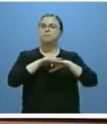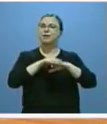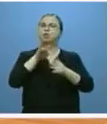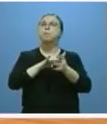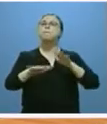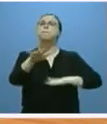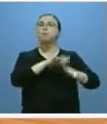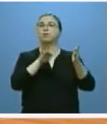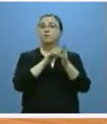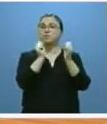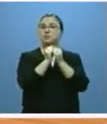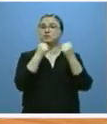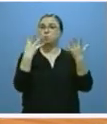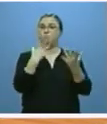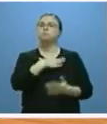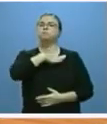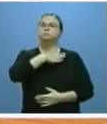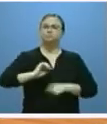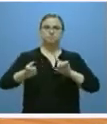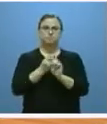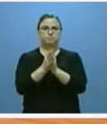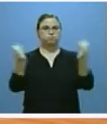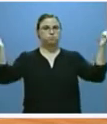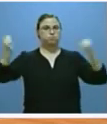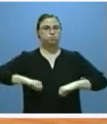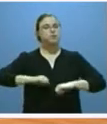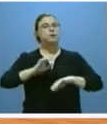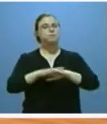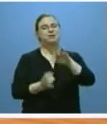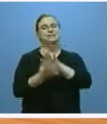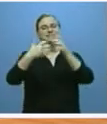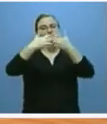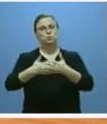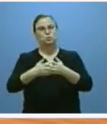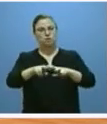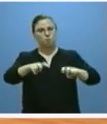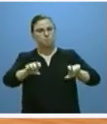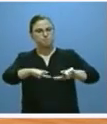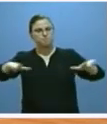hayamos sido capaces de suscribir un pacto por la reindustrialización de Castilla y León.